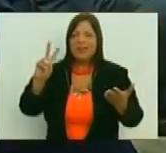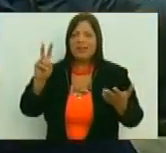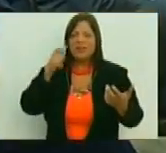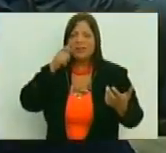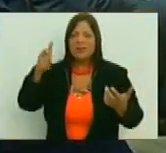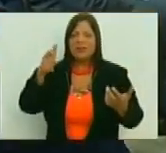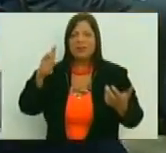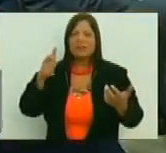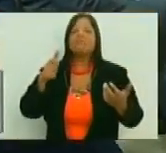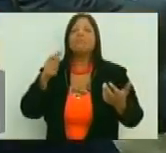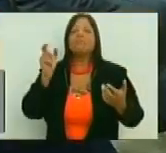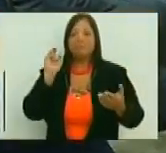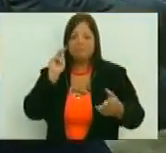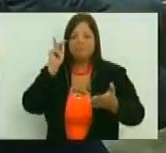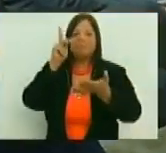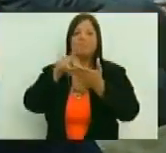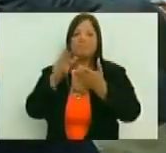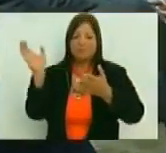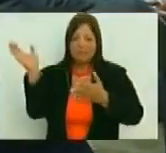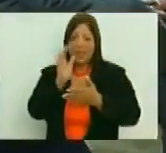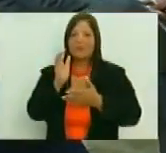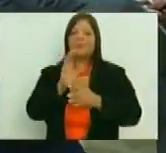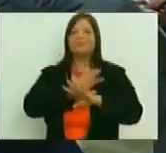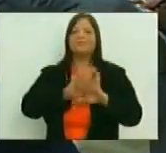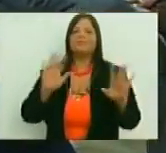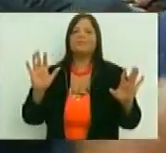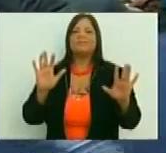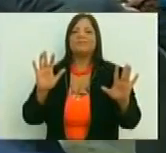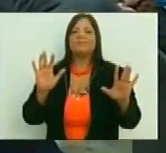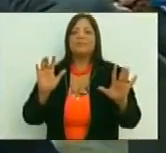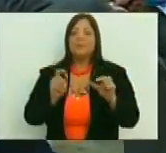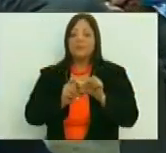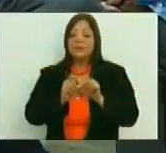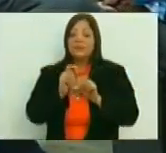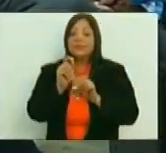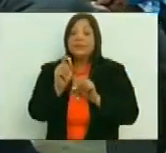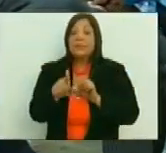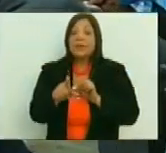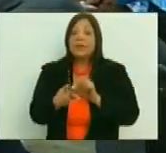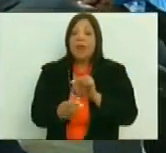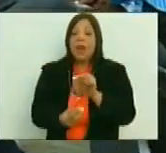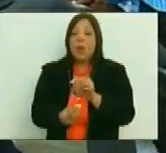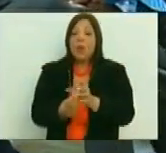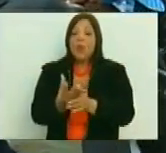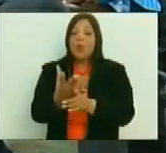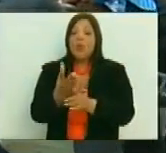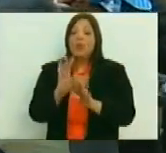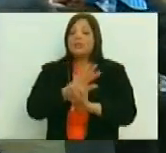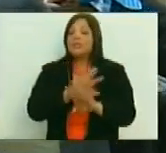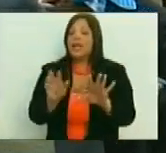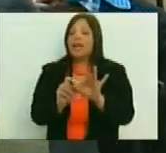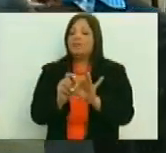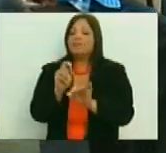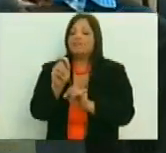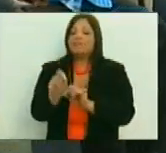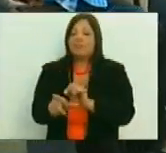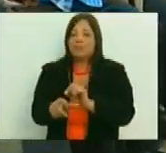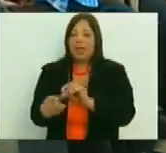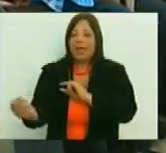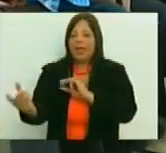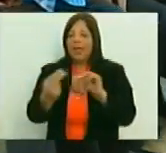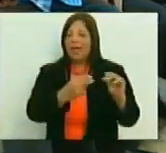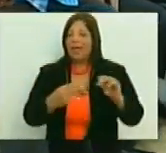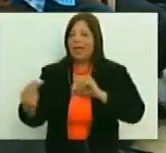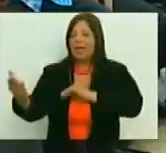ha llegado y que la semilla se ha sembrado para el debate